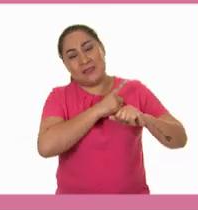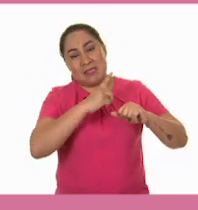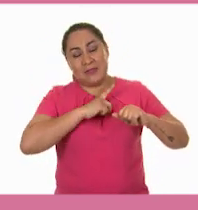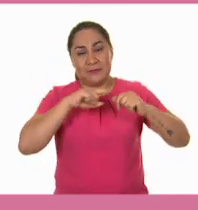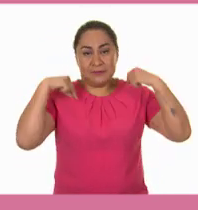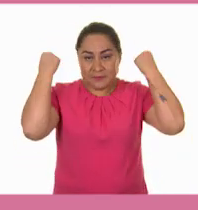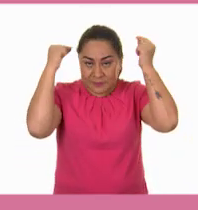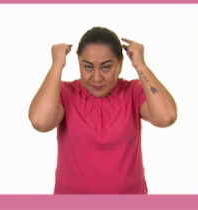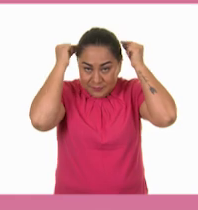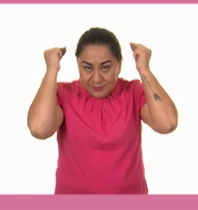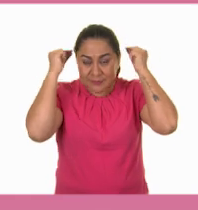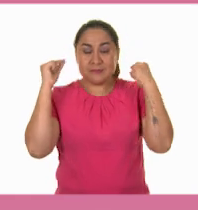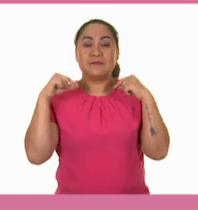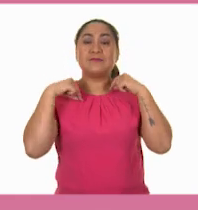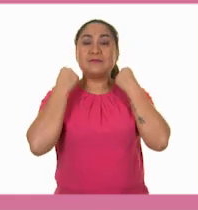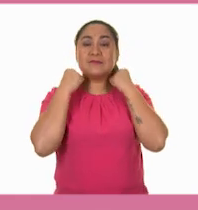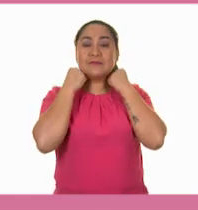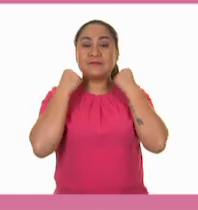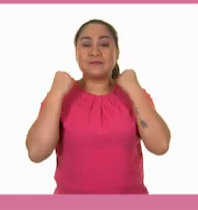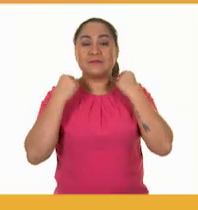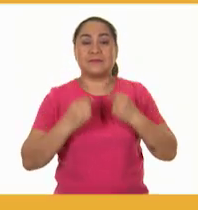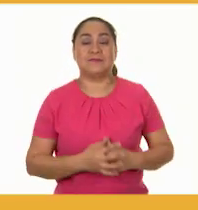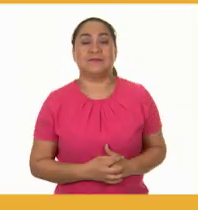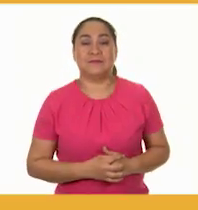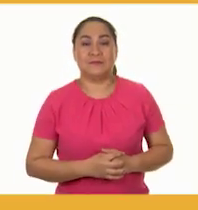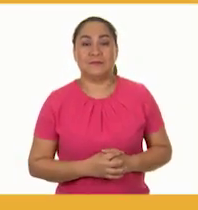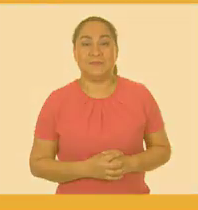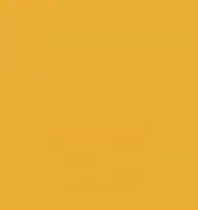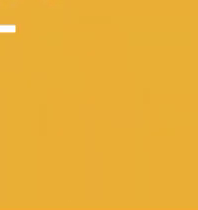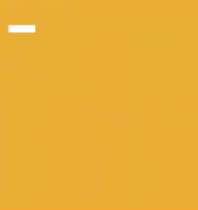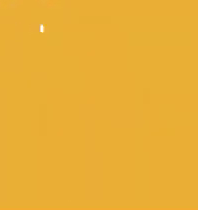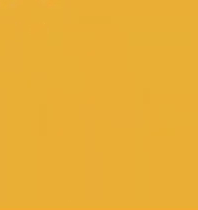cuerdas sobre tu cabeza y alrededor de tu cuello.